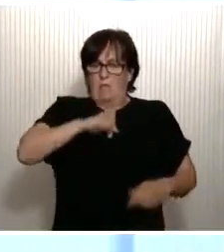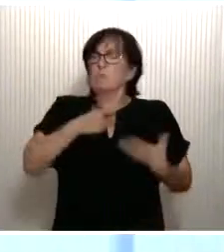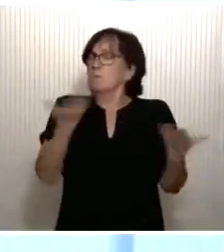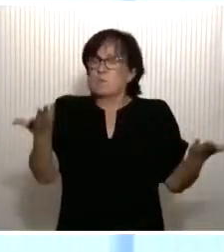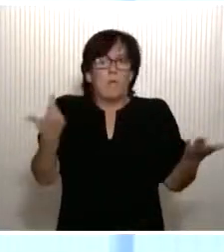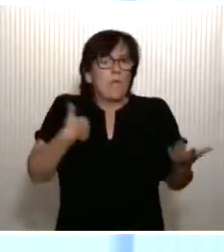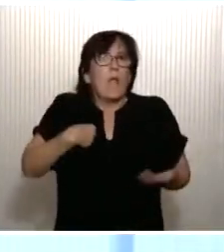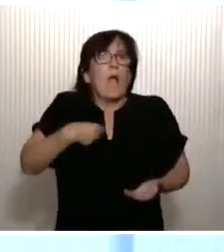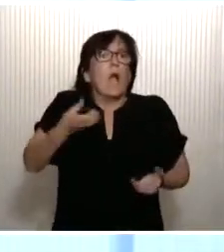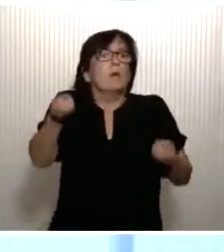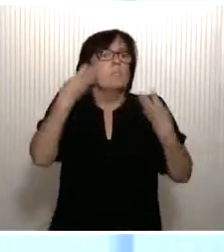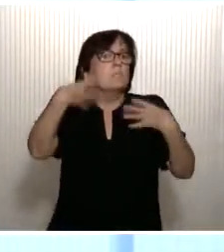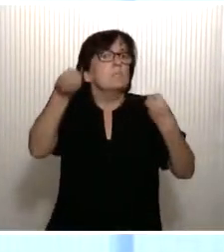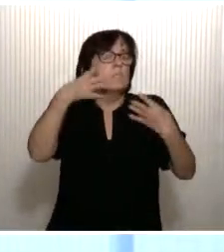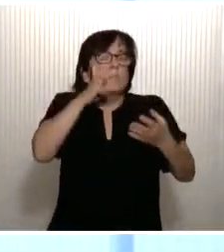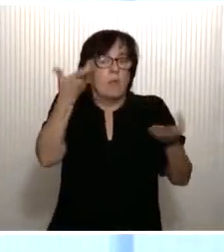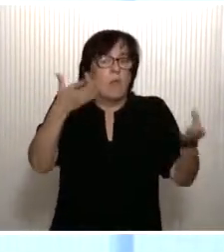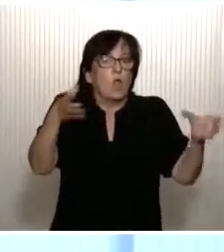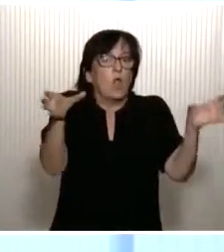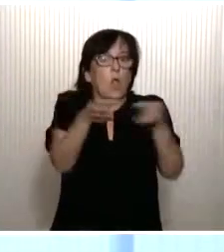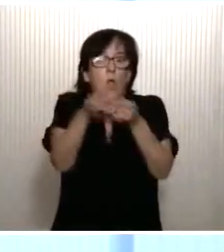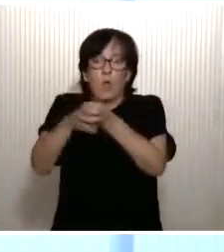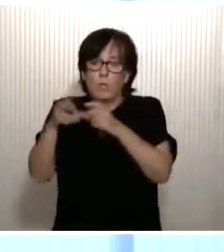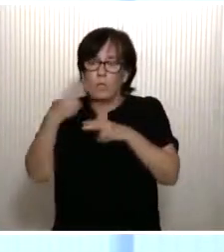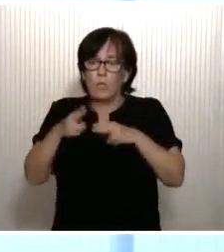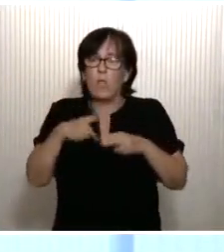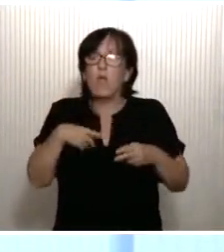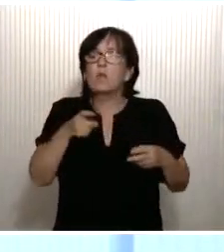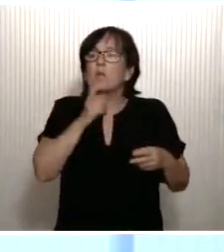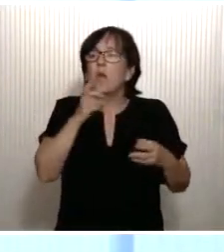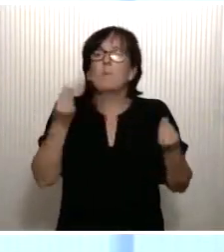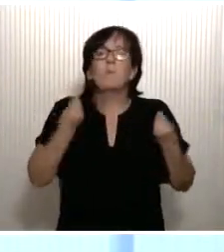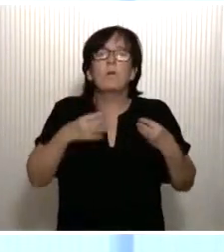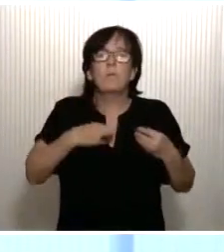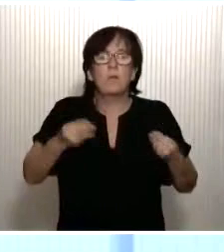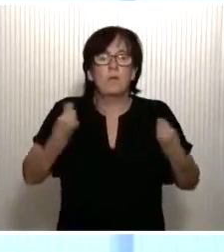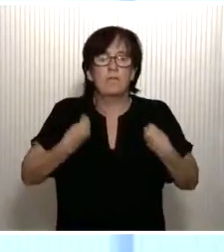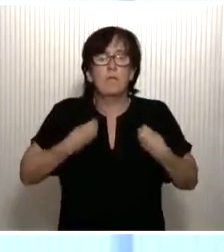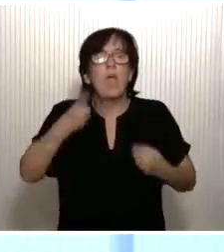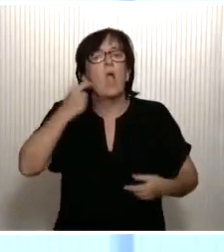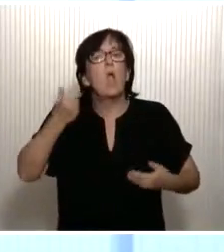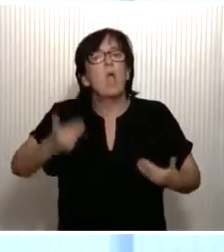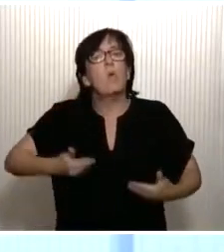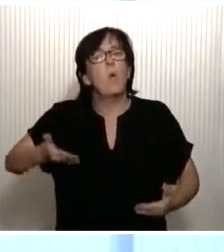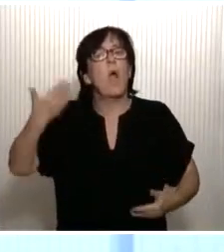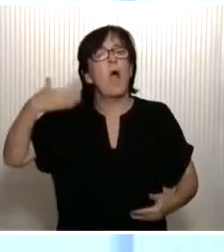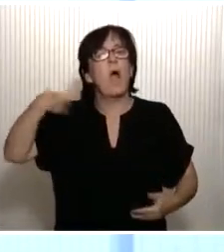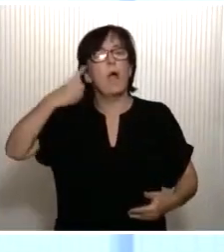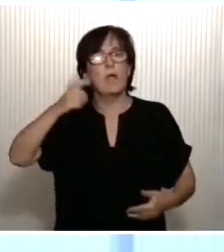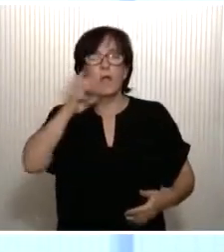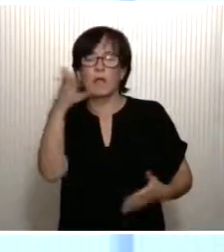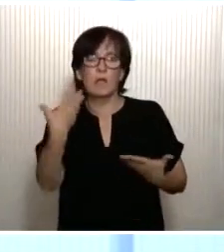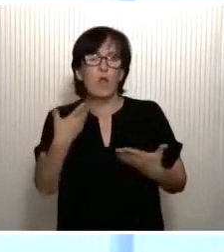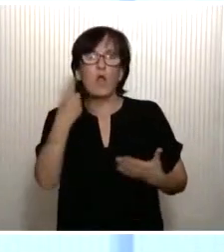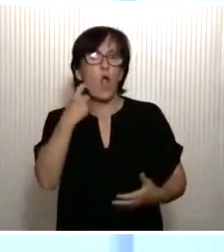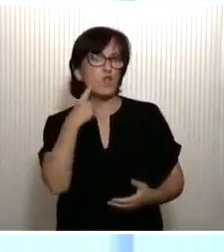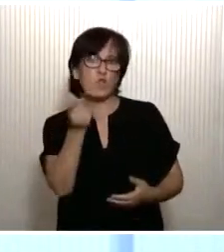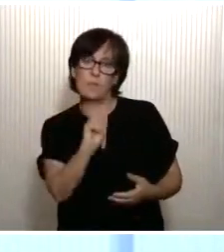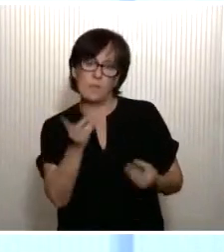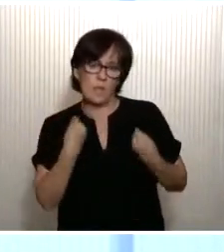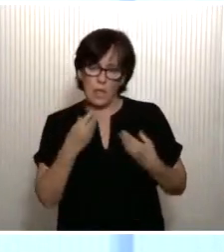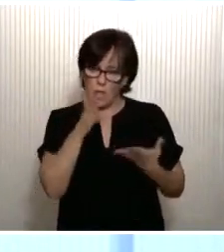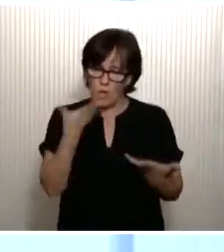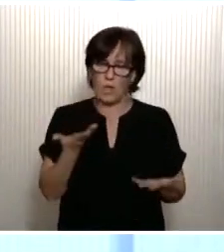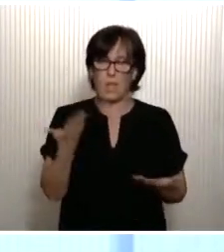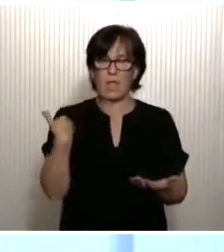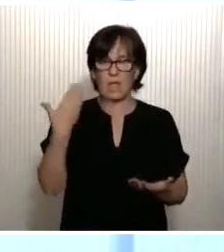representamos a esa sociedad? ¿Cómo podríamos seguir con nuestros antiguos hábitos? ¿Con nuestras antiguas costumbres? ¿Con